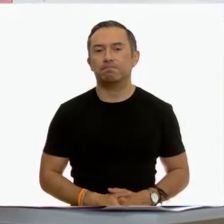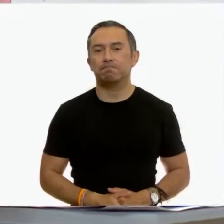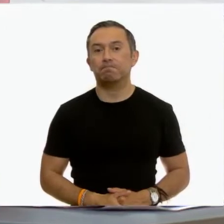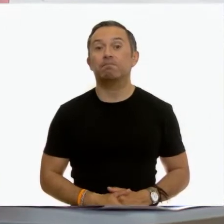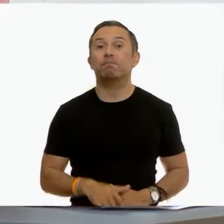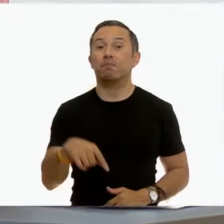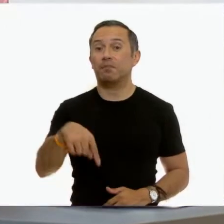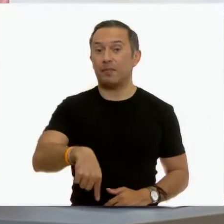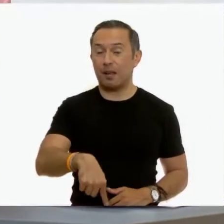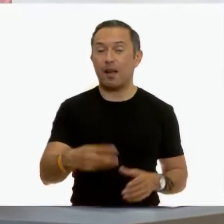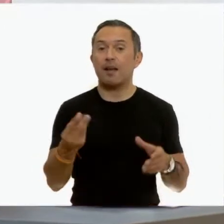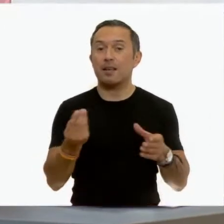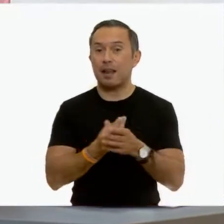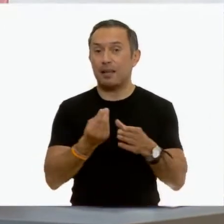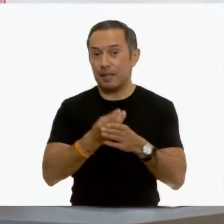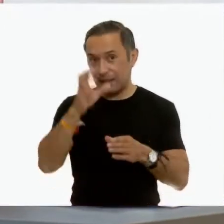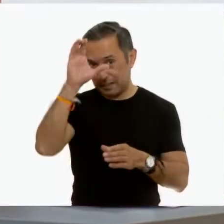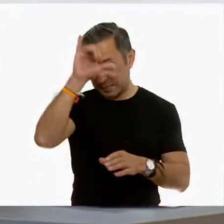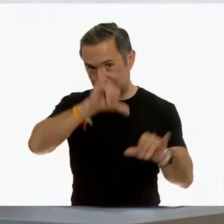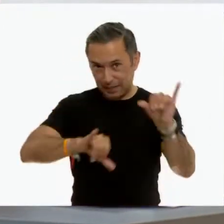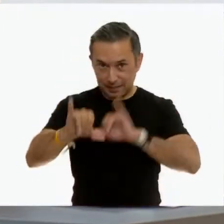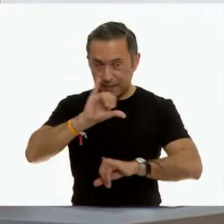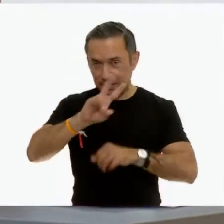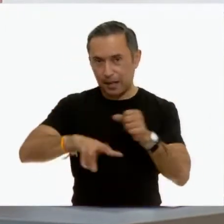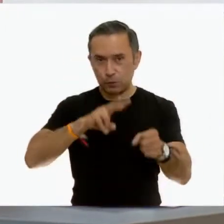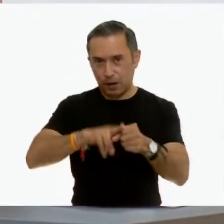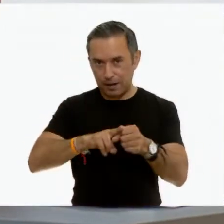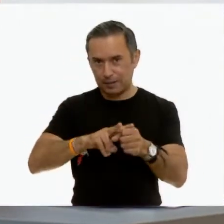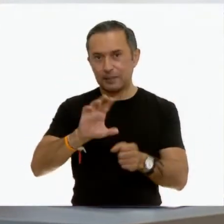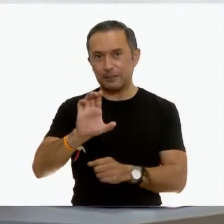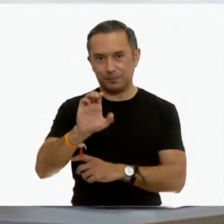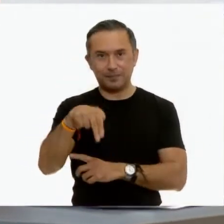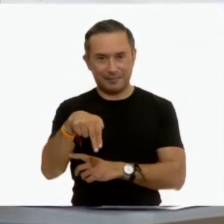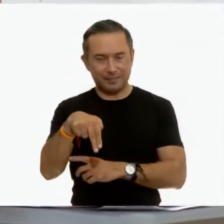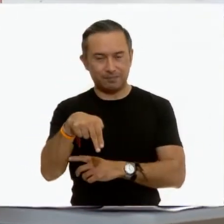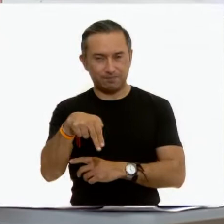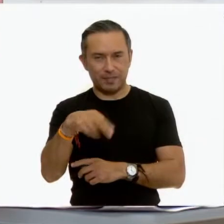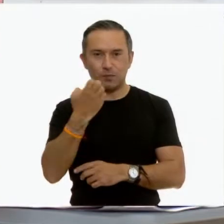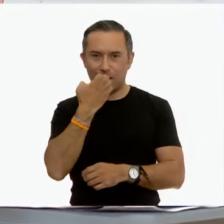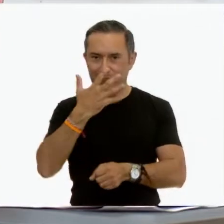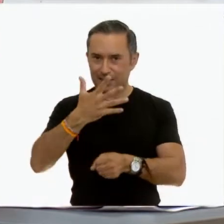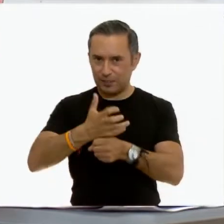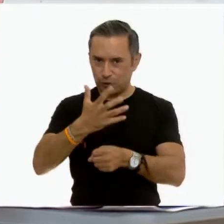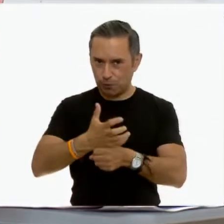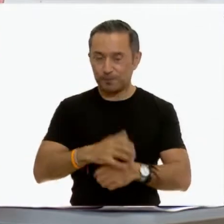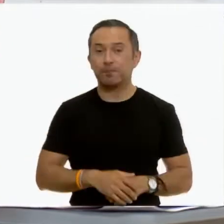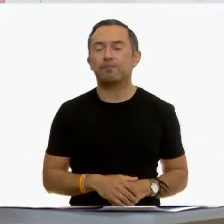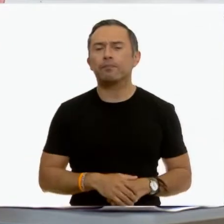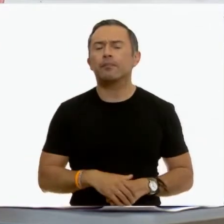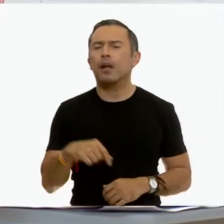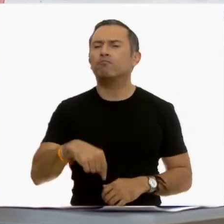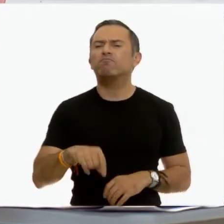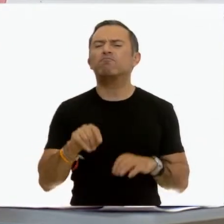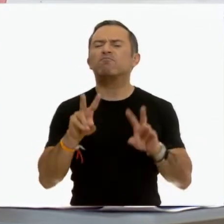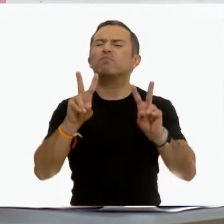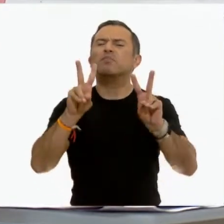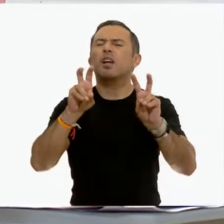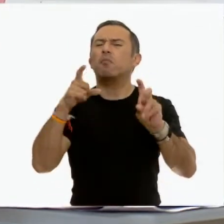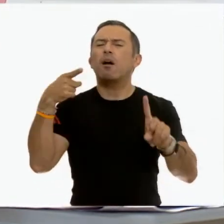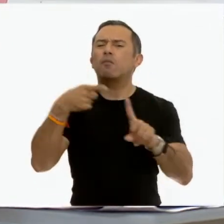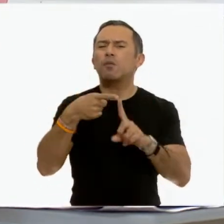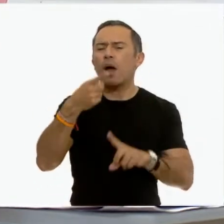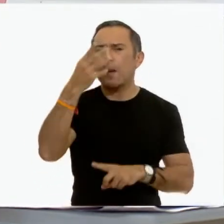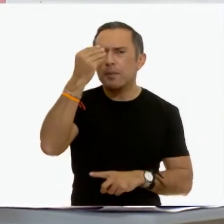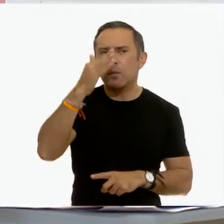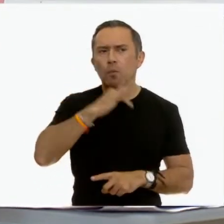nuestra clase de ciencias naturales de quinto grado. En ella vamos a conocer cómo es una dieta